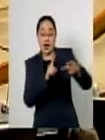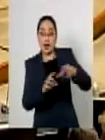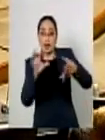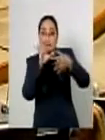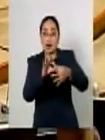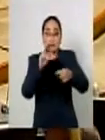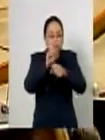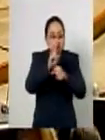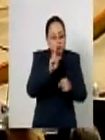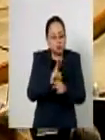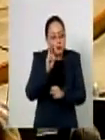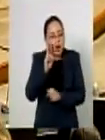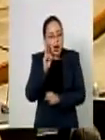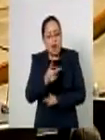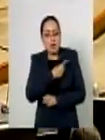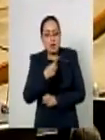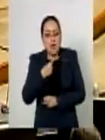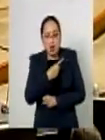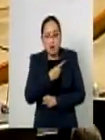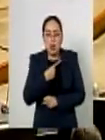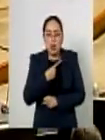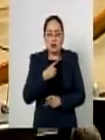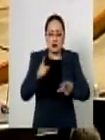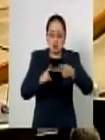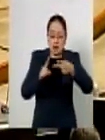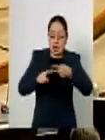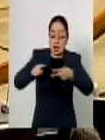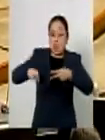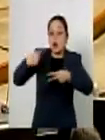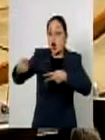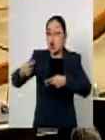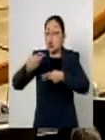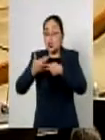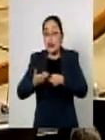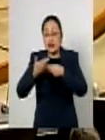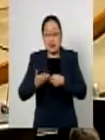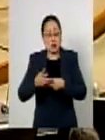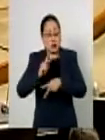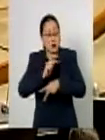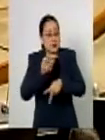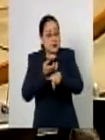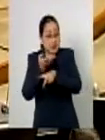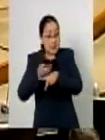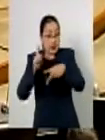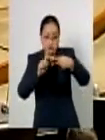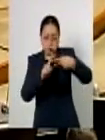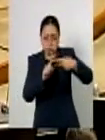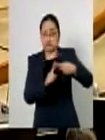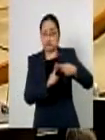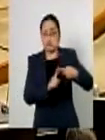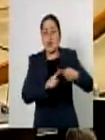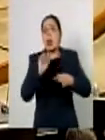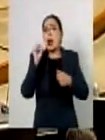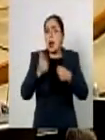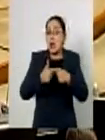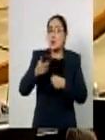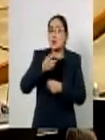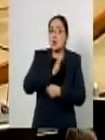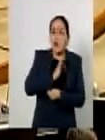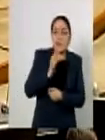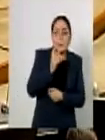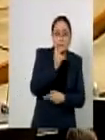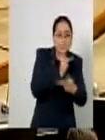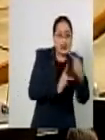resto de las entidades tienen un endeudamiento sostenible ninguna entidad tiene endeudamiento elevado